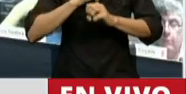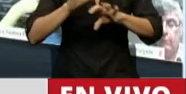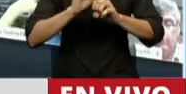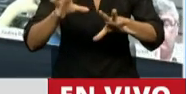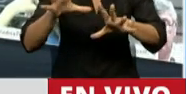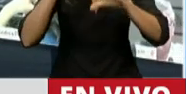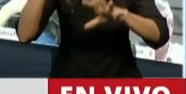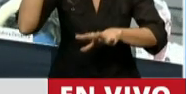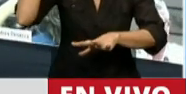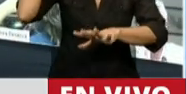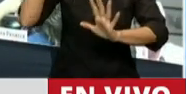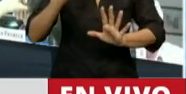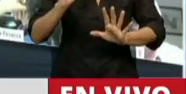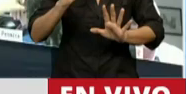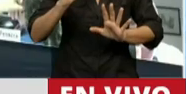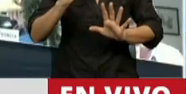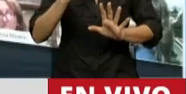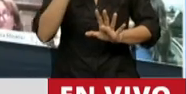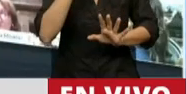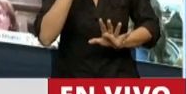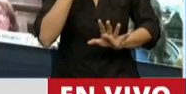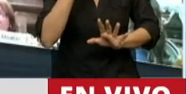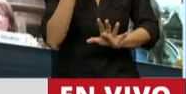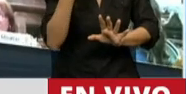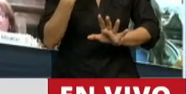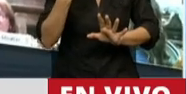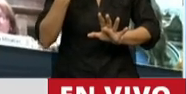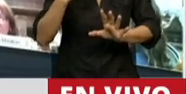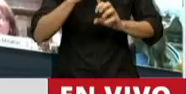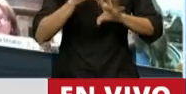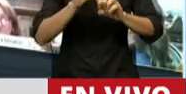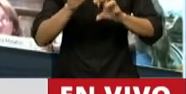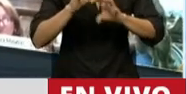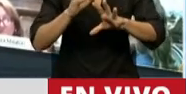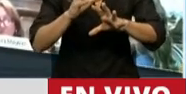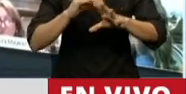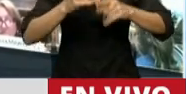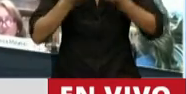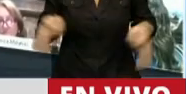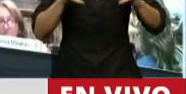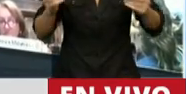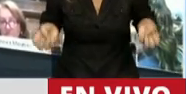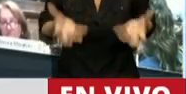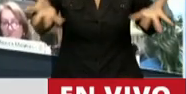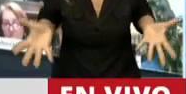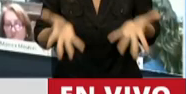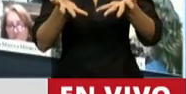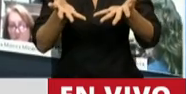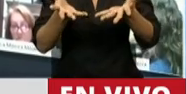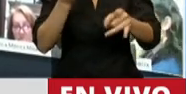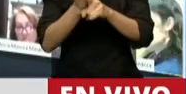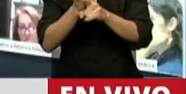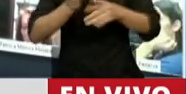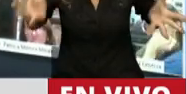recordando que cada vez que nos hemos levantado ha sido porque en lugar de